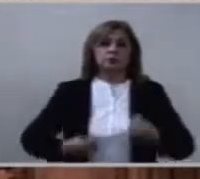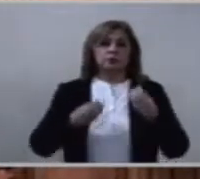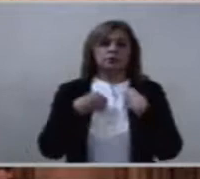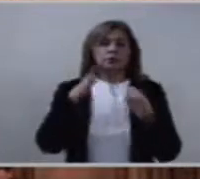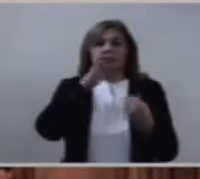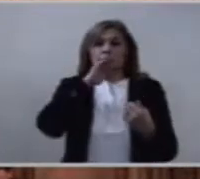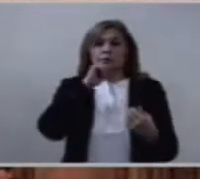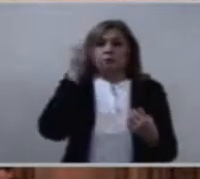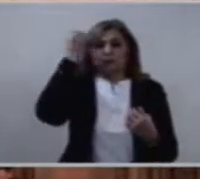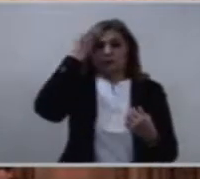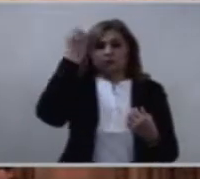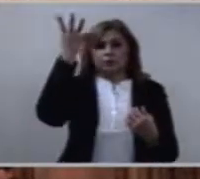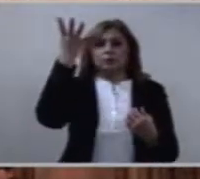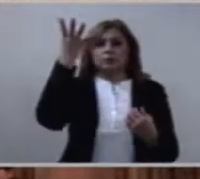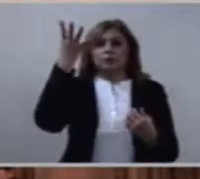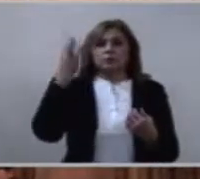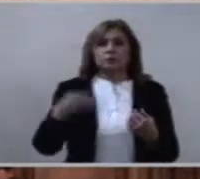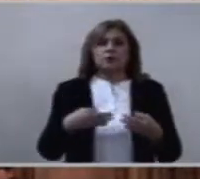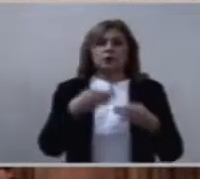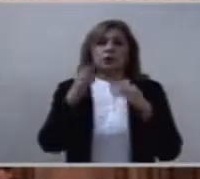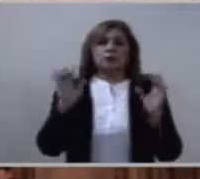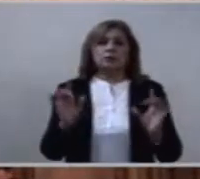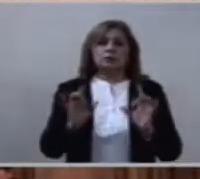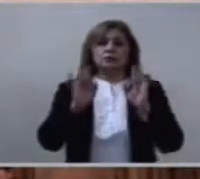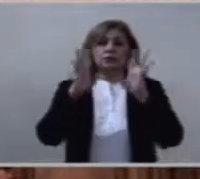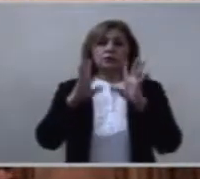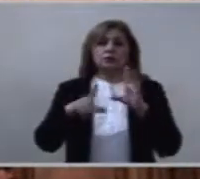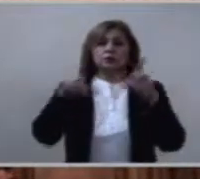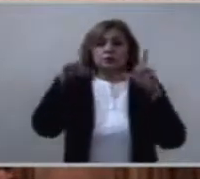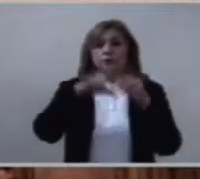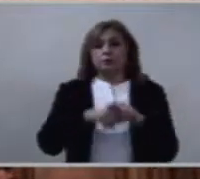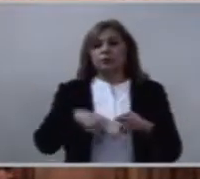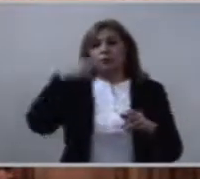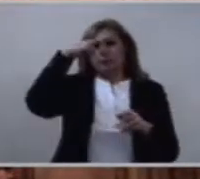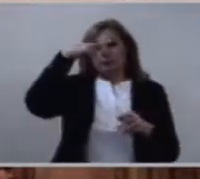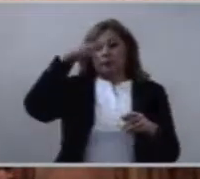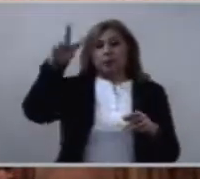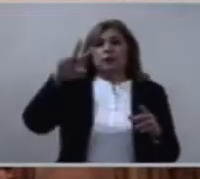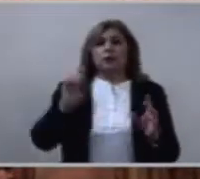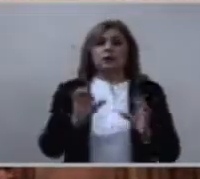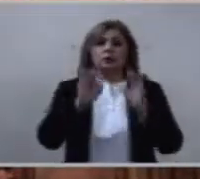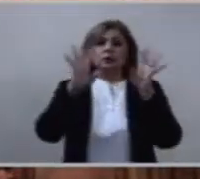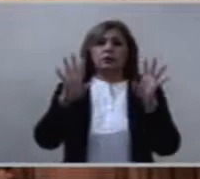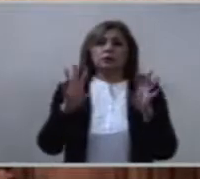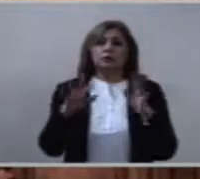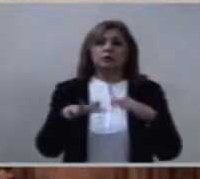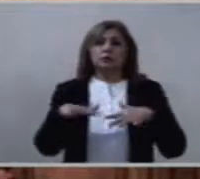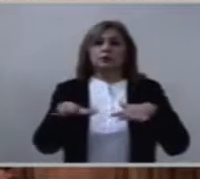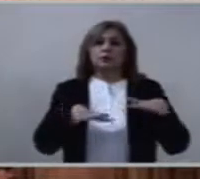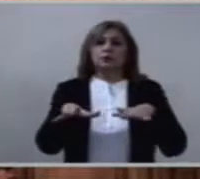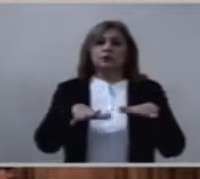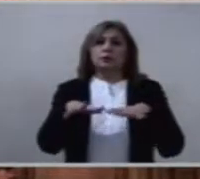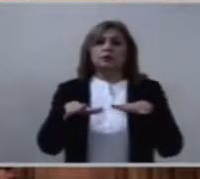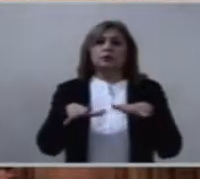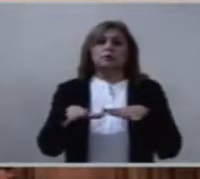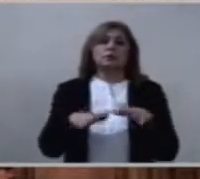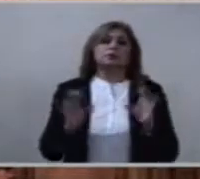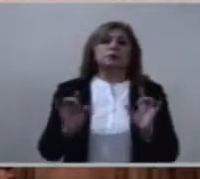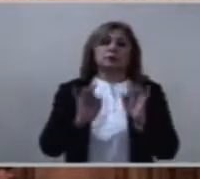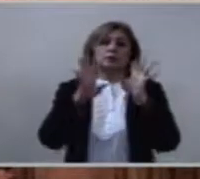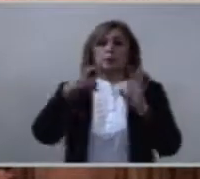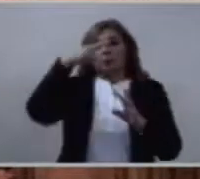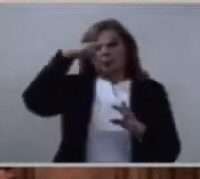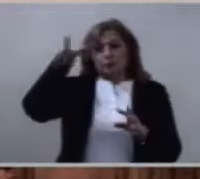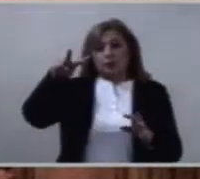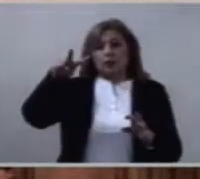olvidar a las víctimas de los sismos que ocurrieron en nuestro país, a